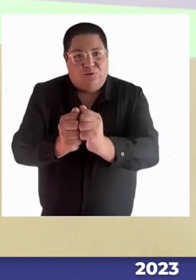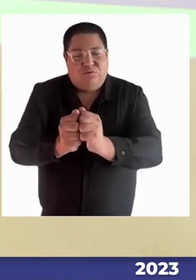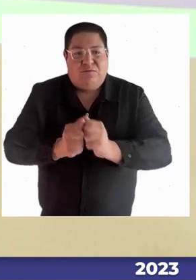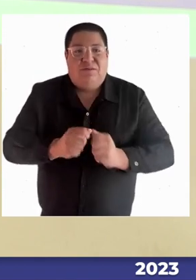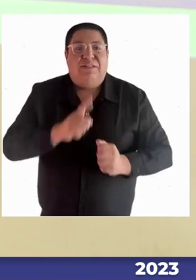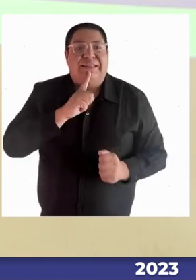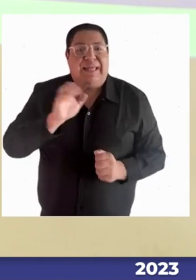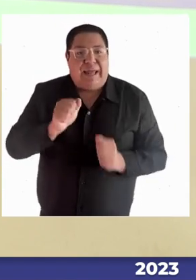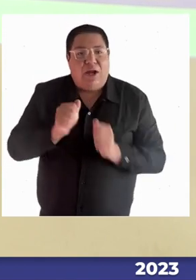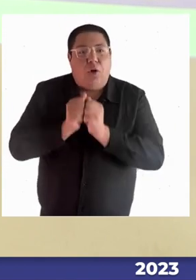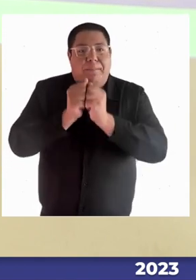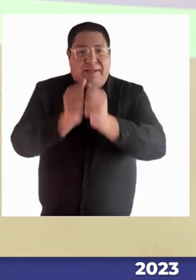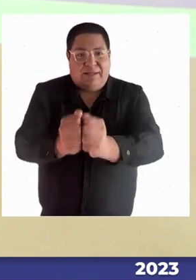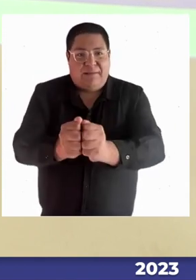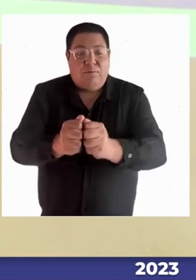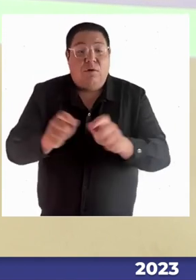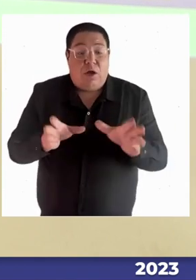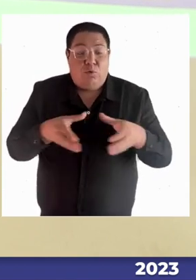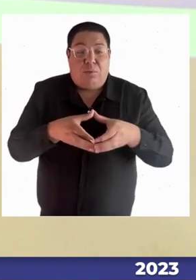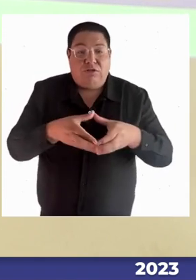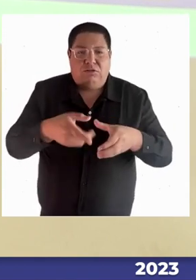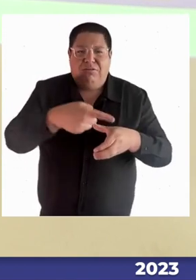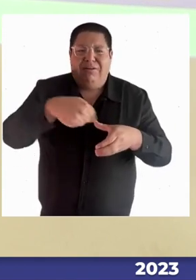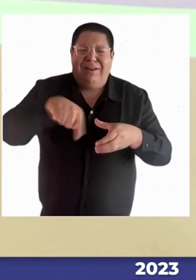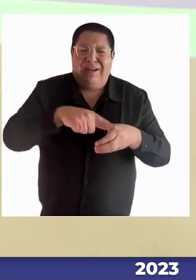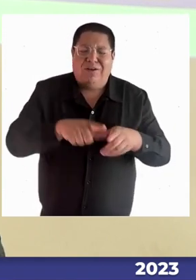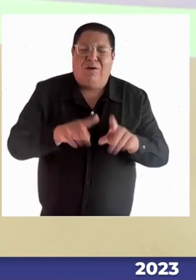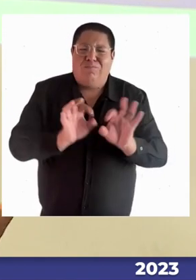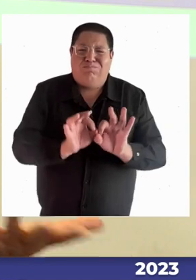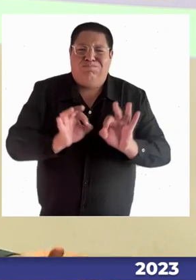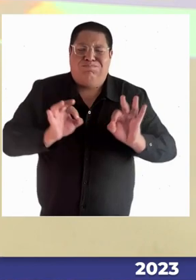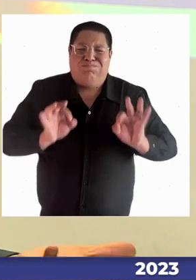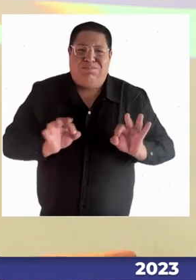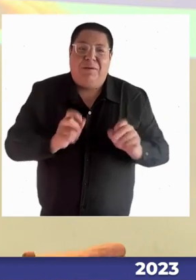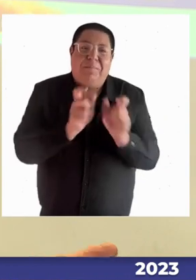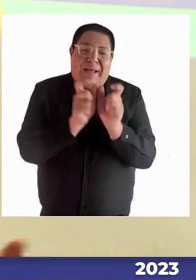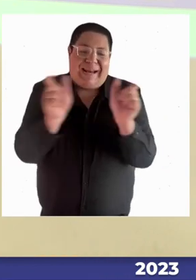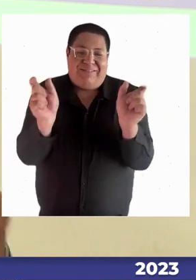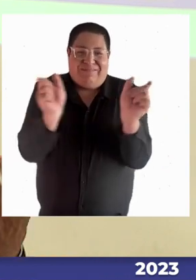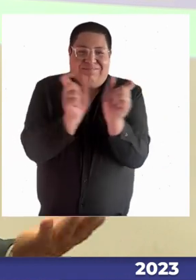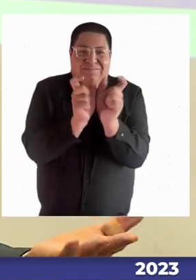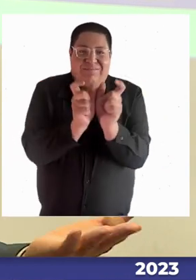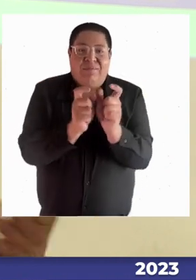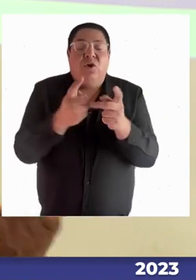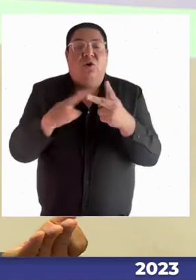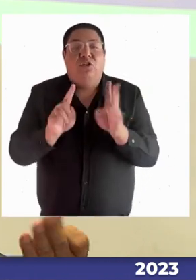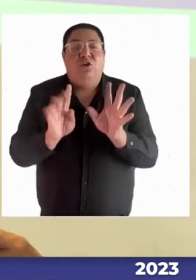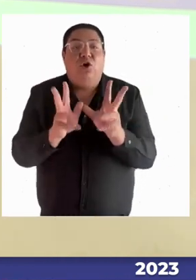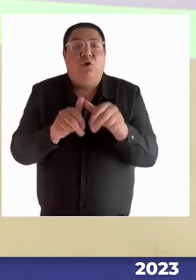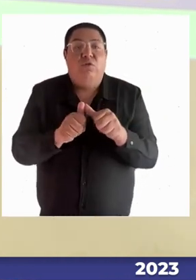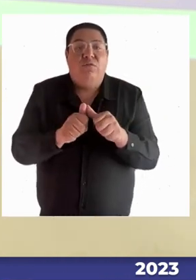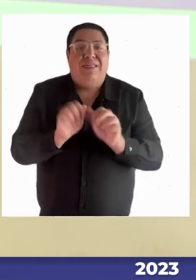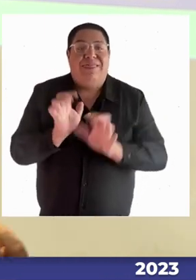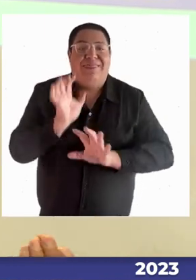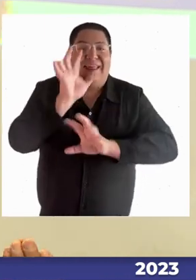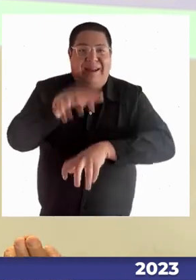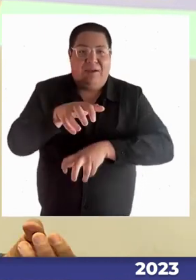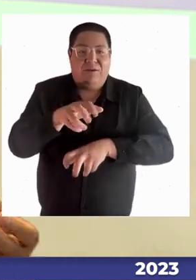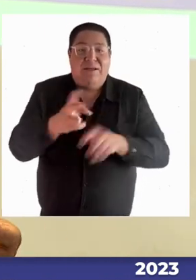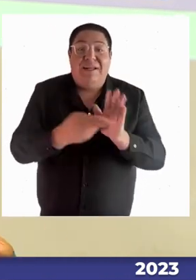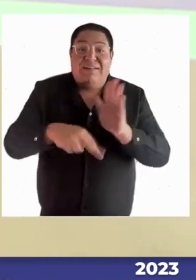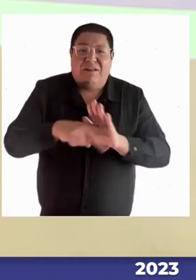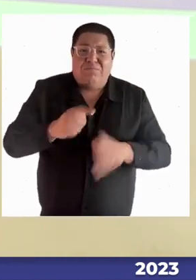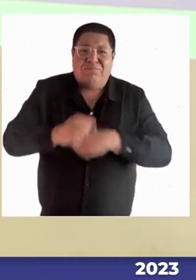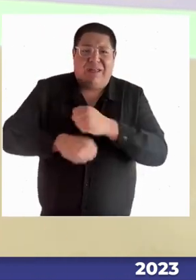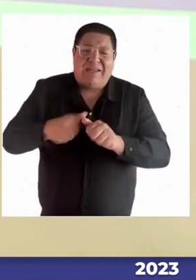región tratando de abrir espacio en este tema. Fui alcalde también durante muchos años y en tres regiones, en tres comunas distintas de mi región, en Chile